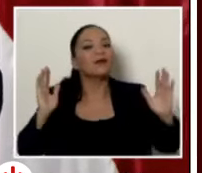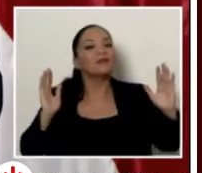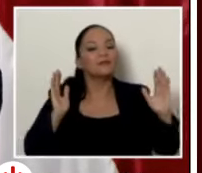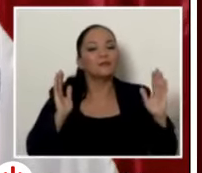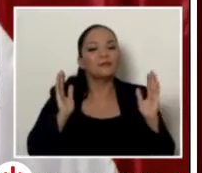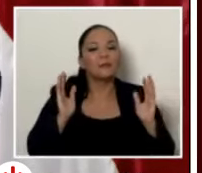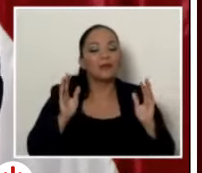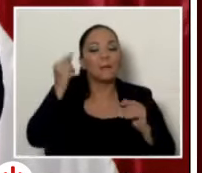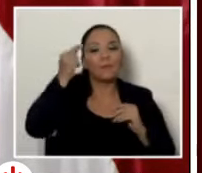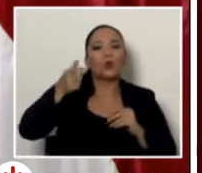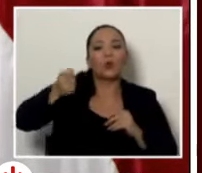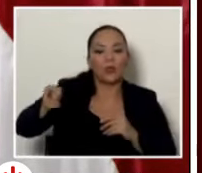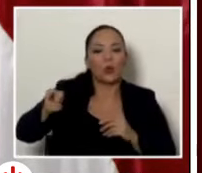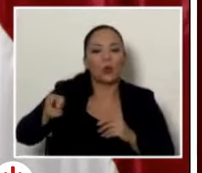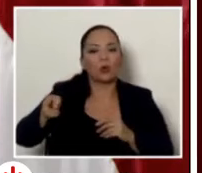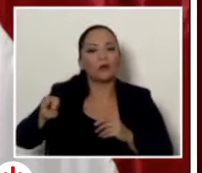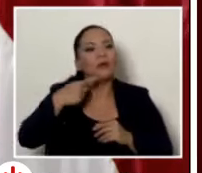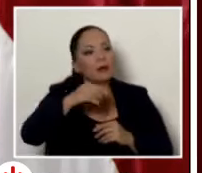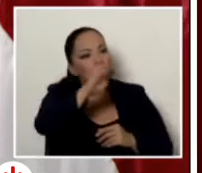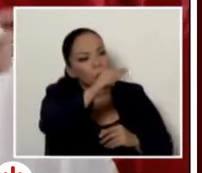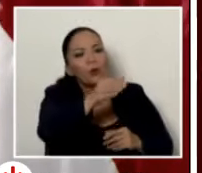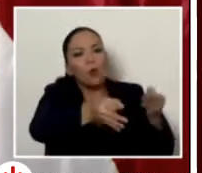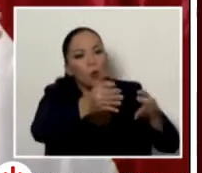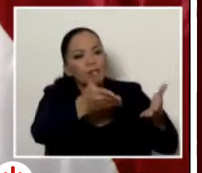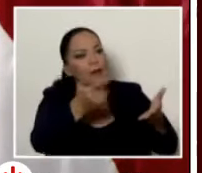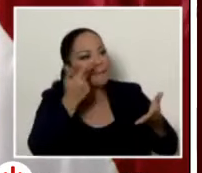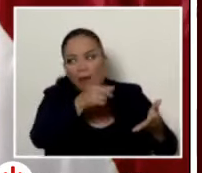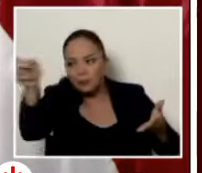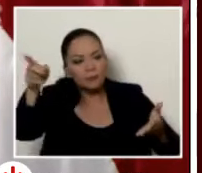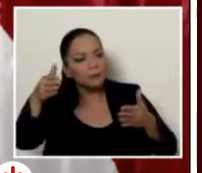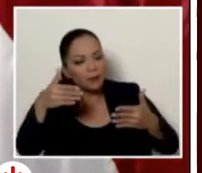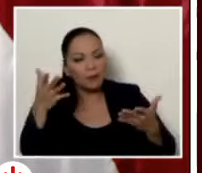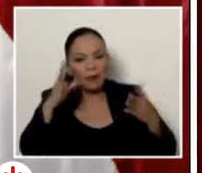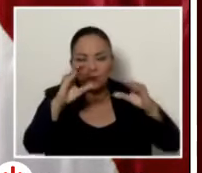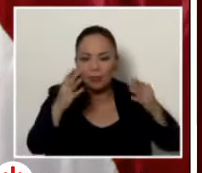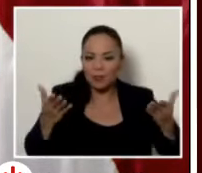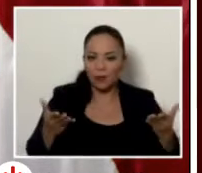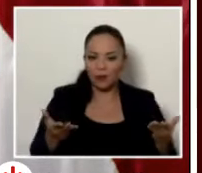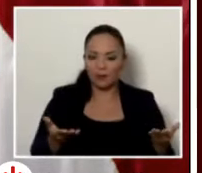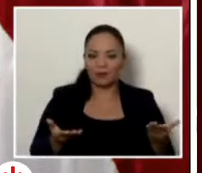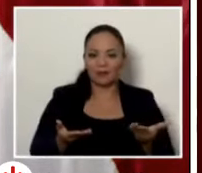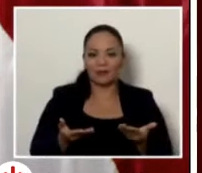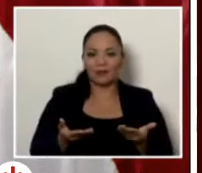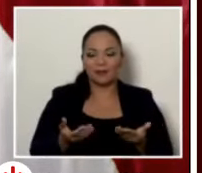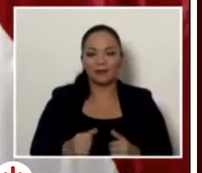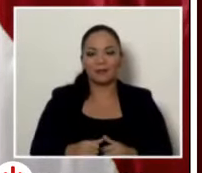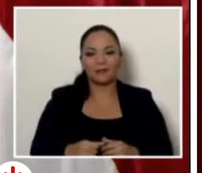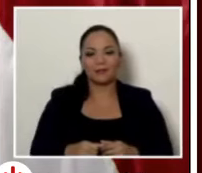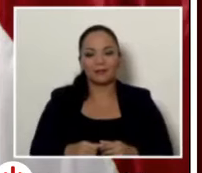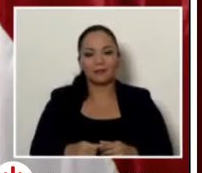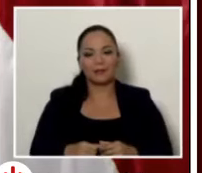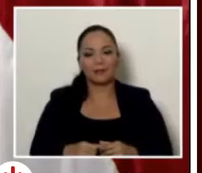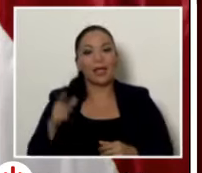dice a la jueza vea ahí está la información en Panamá de acuerdo a lo que yo tengo que hacer por